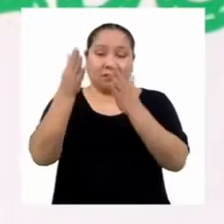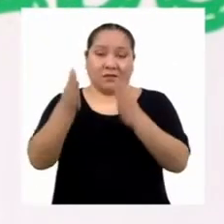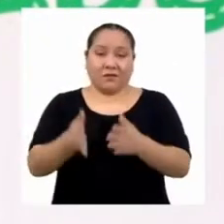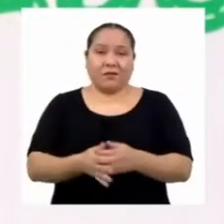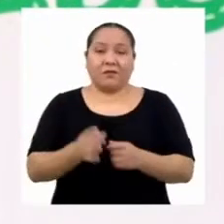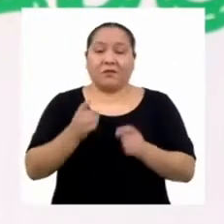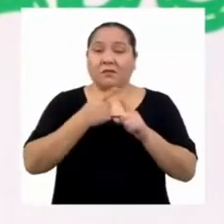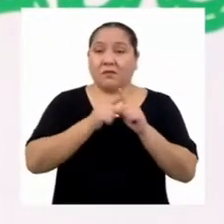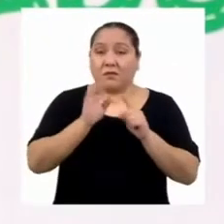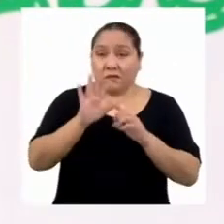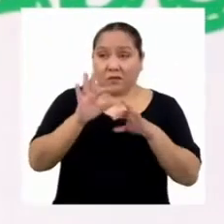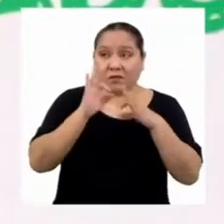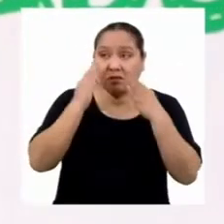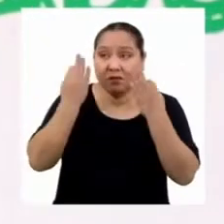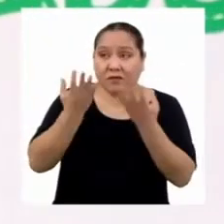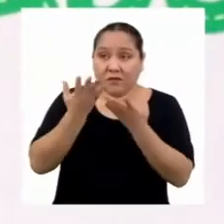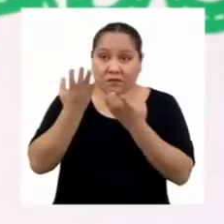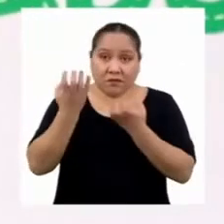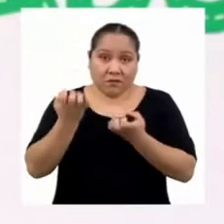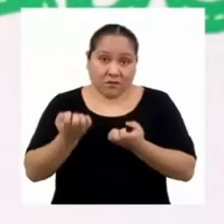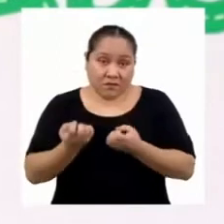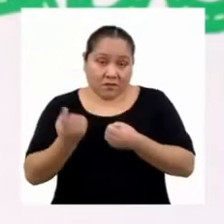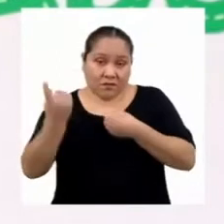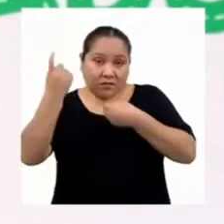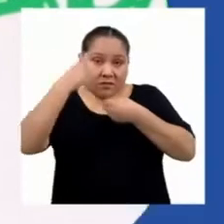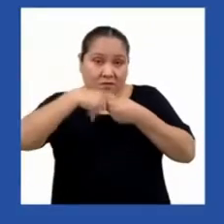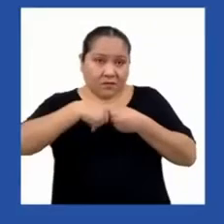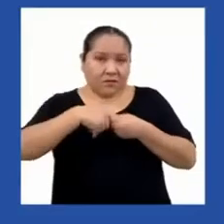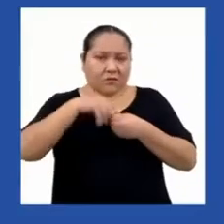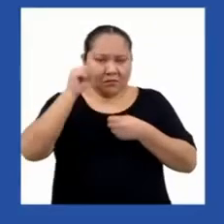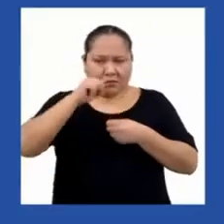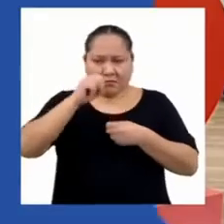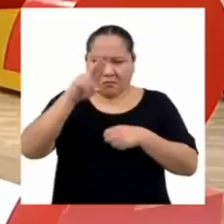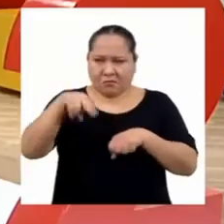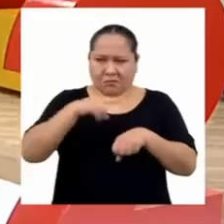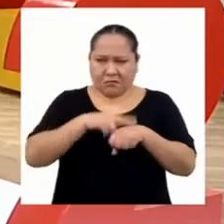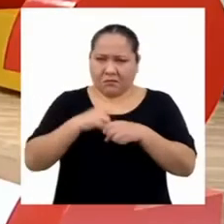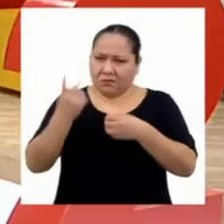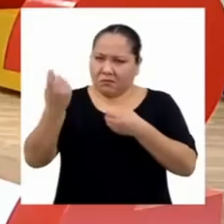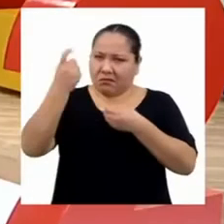familia tiene ganas de acompañarte y repasar contigo, ¡que se una!